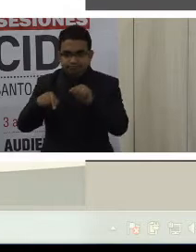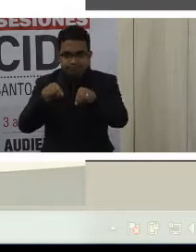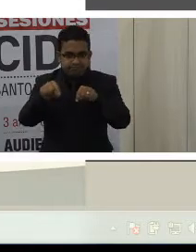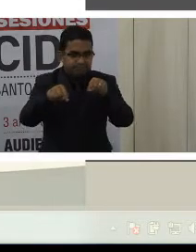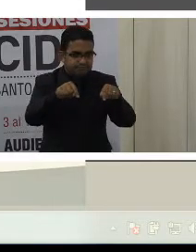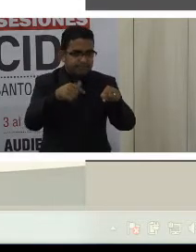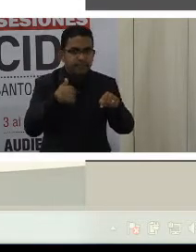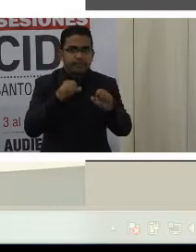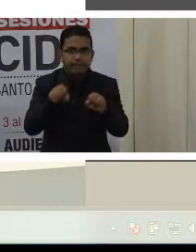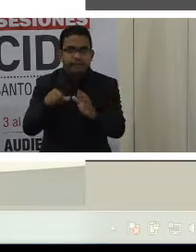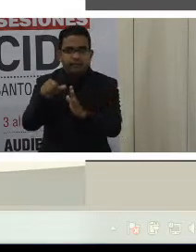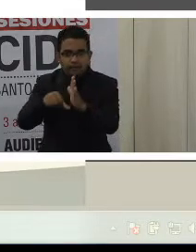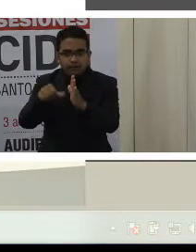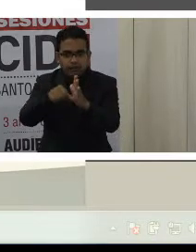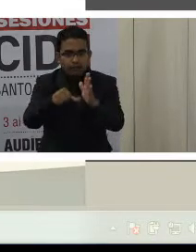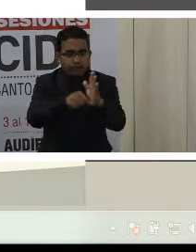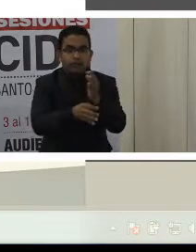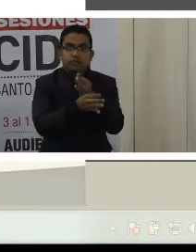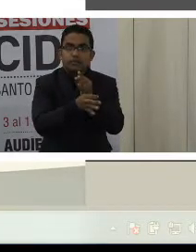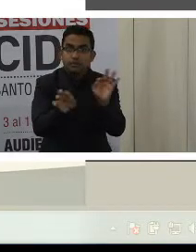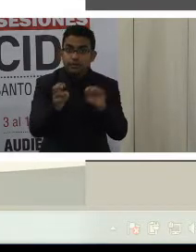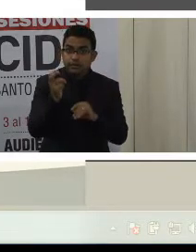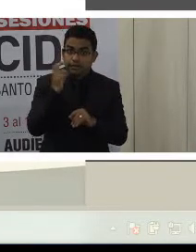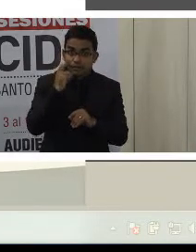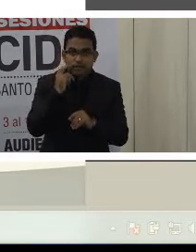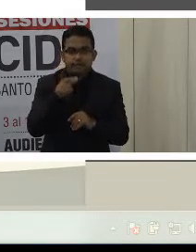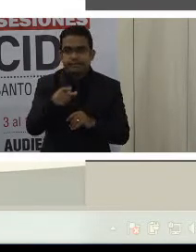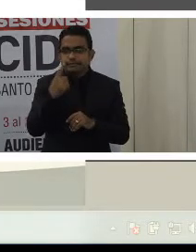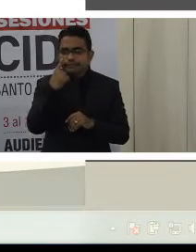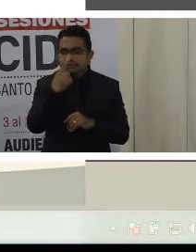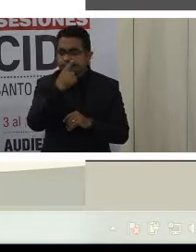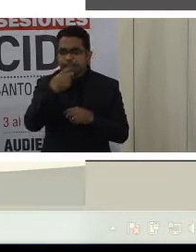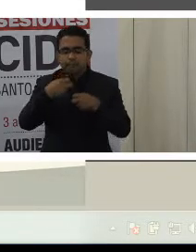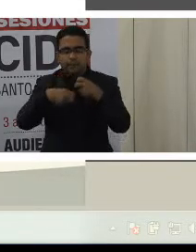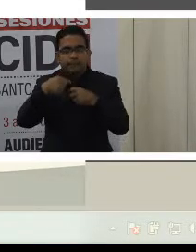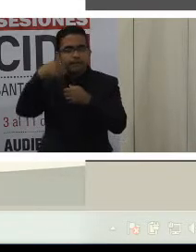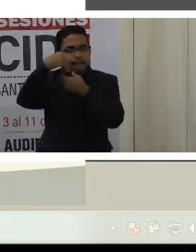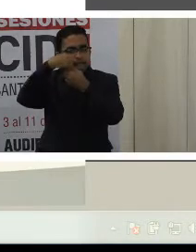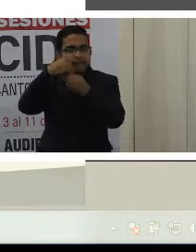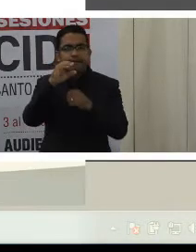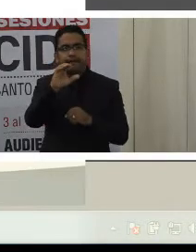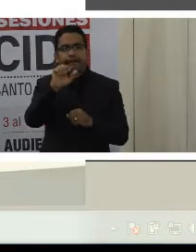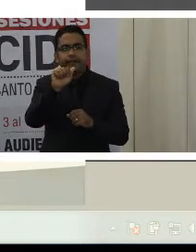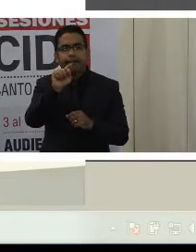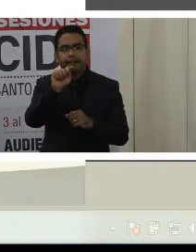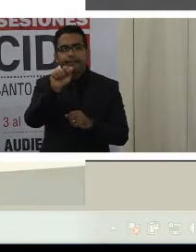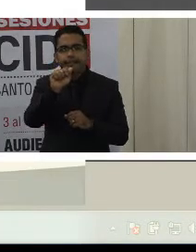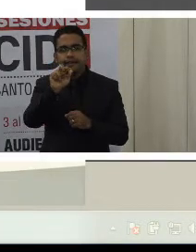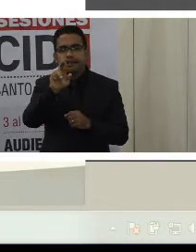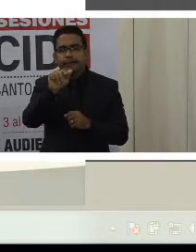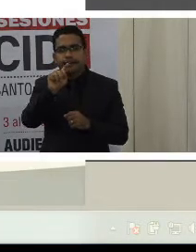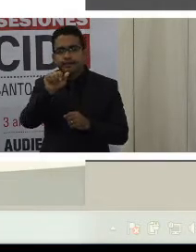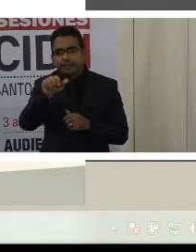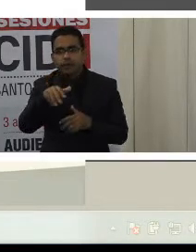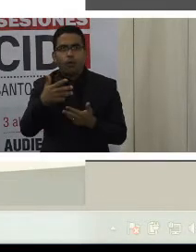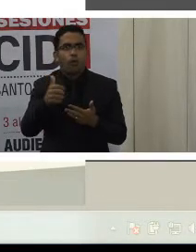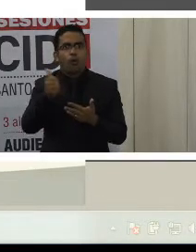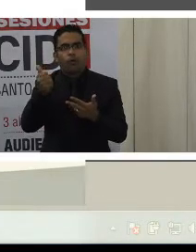gratuitamente con diagnósticos de catarata o terigio. En total se han realizado más de 5